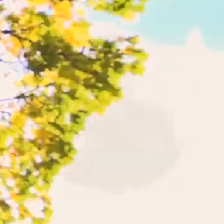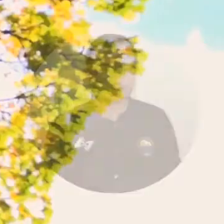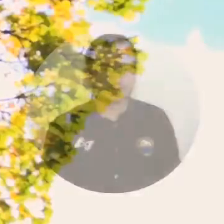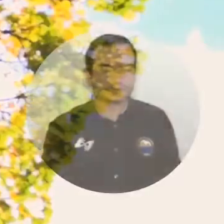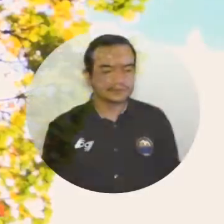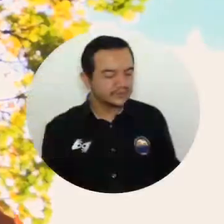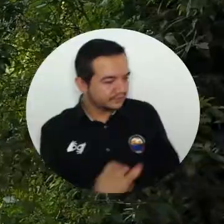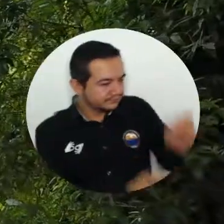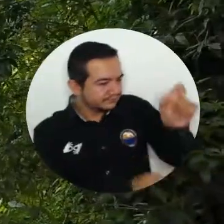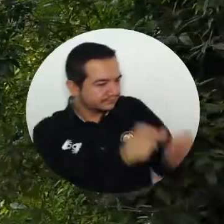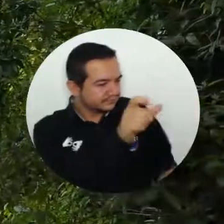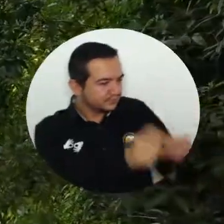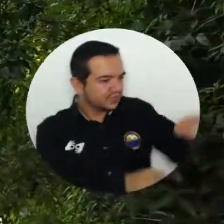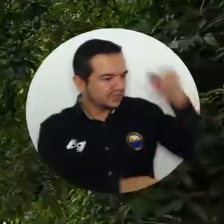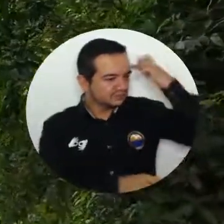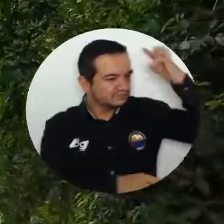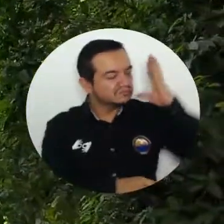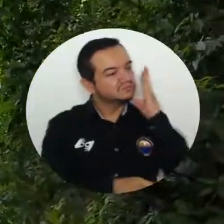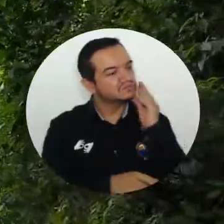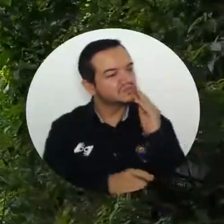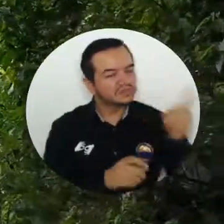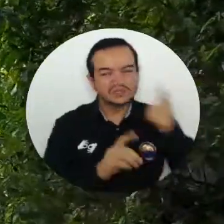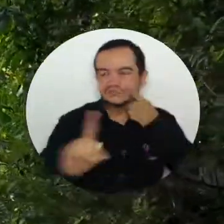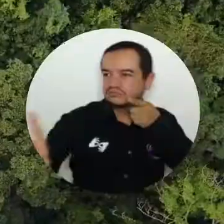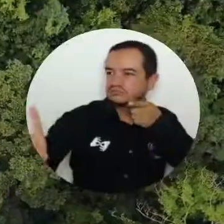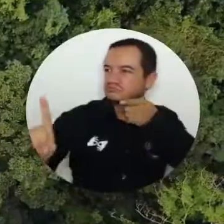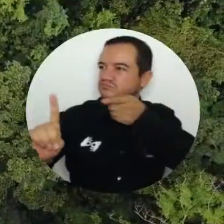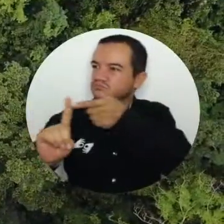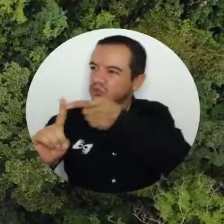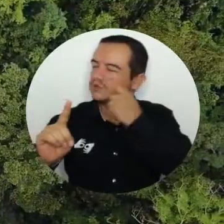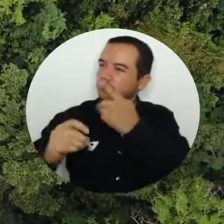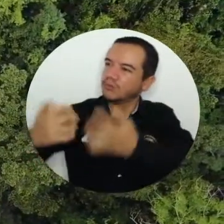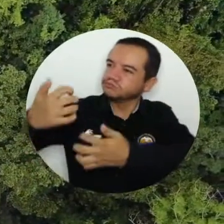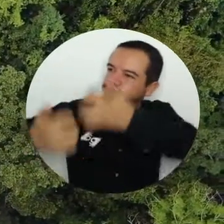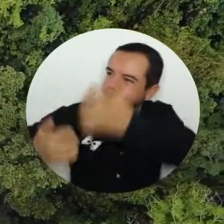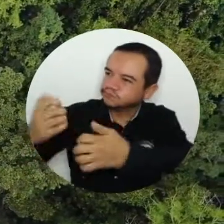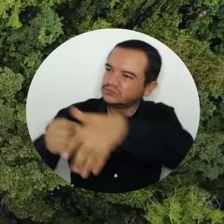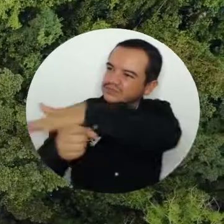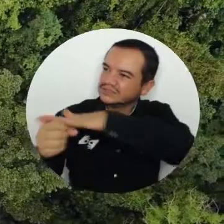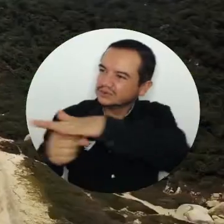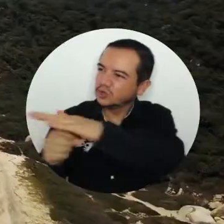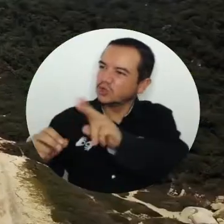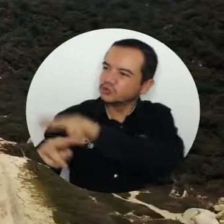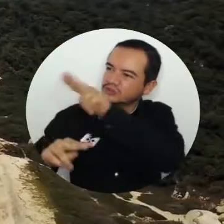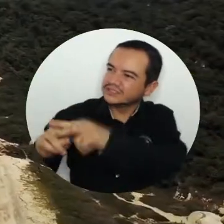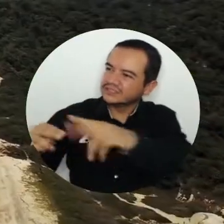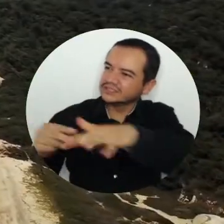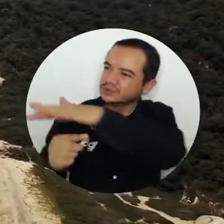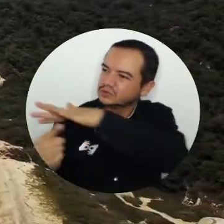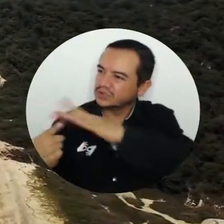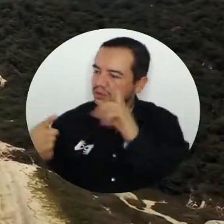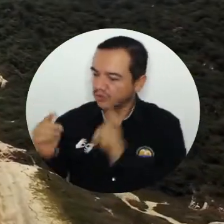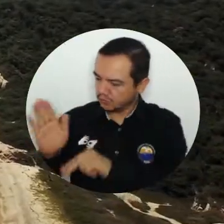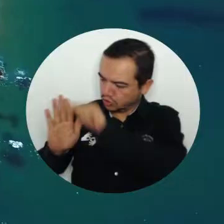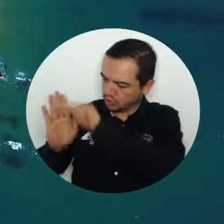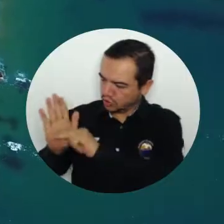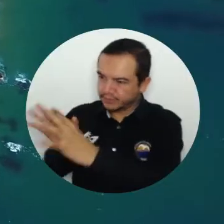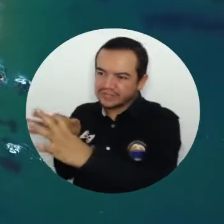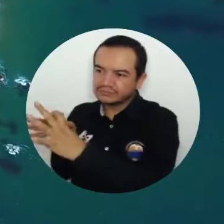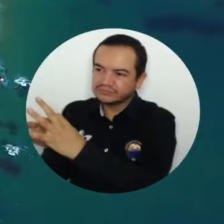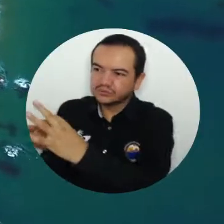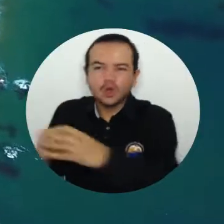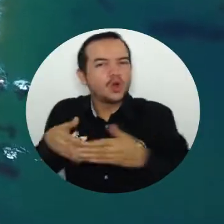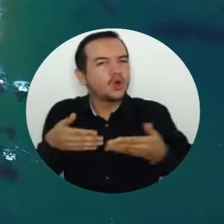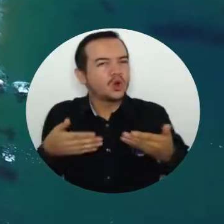Con el objetivo de formar expertos con una visión integral para abordar los problemas ambientales desde fundamentos legales, éticos y